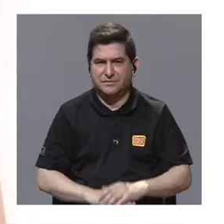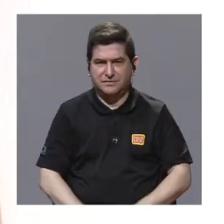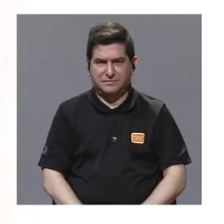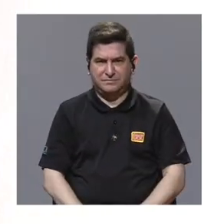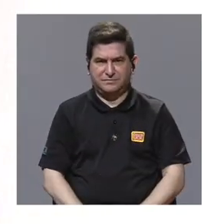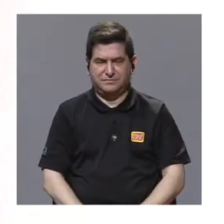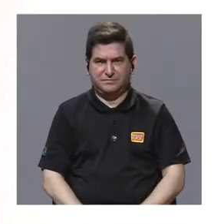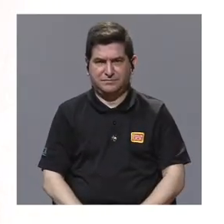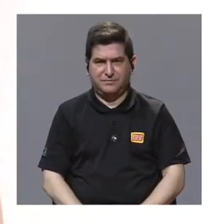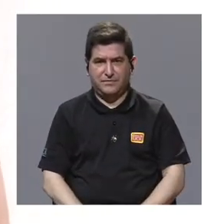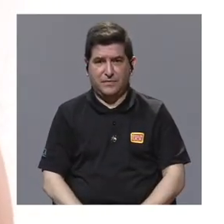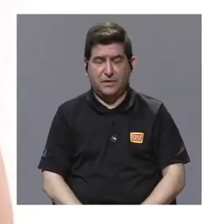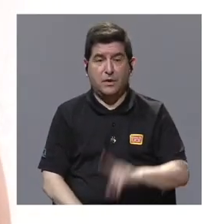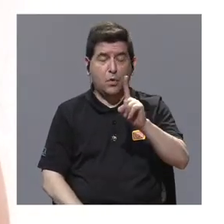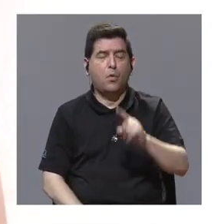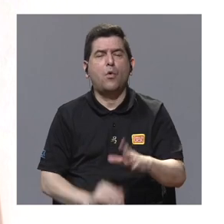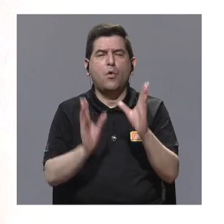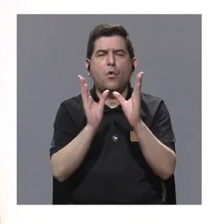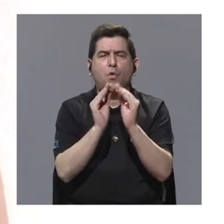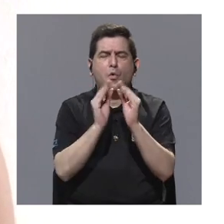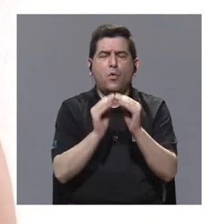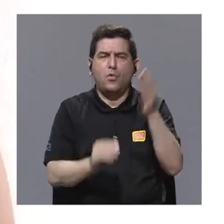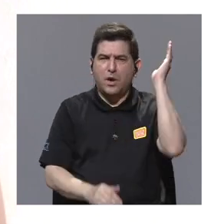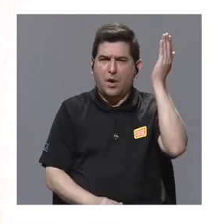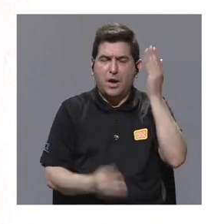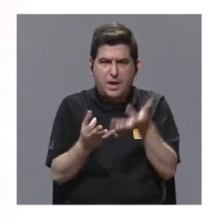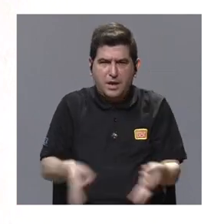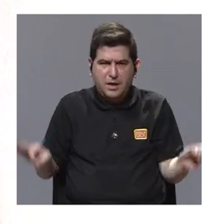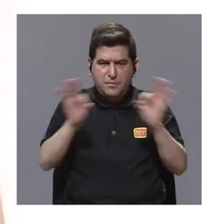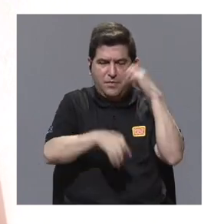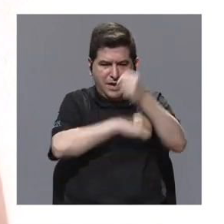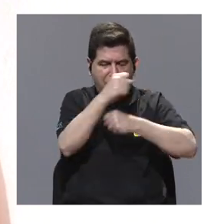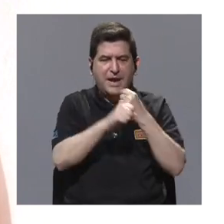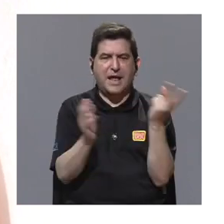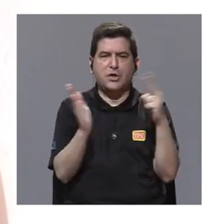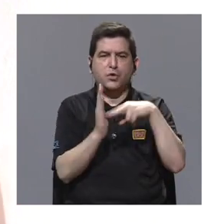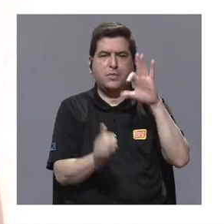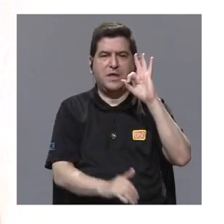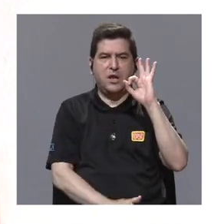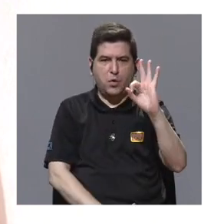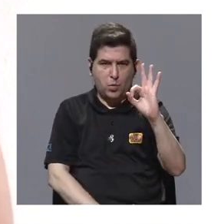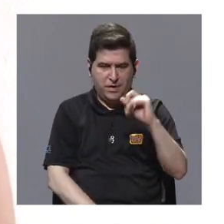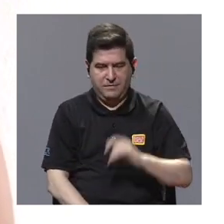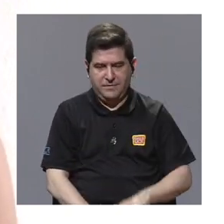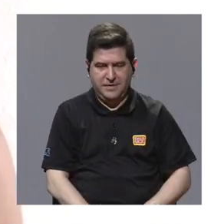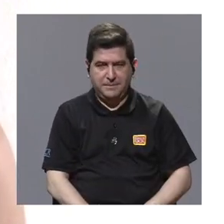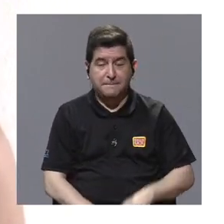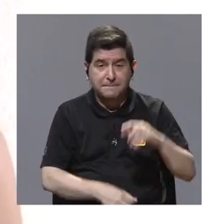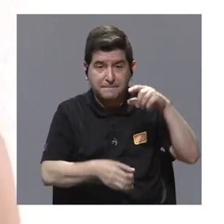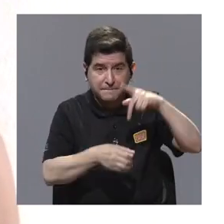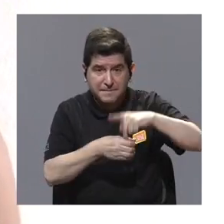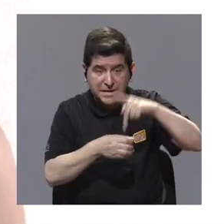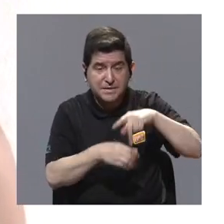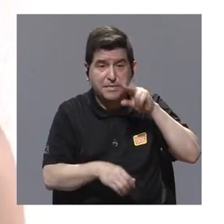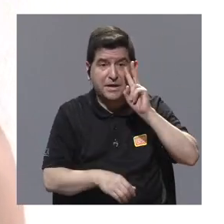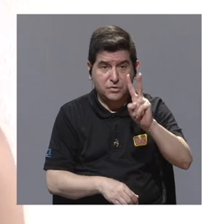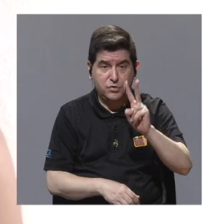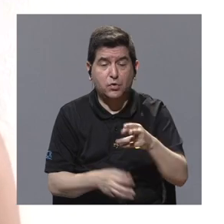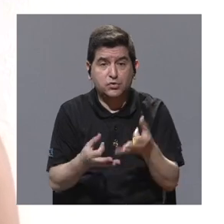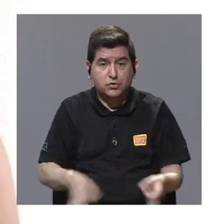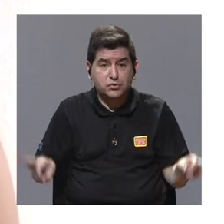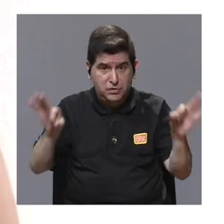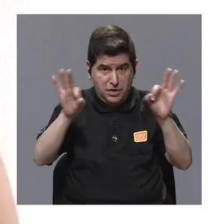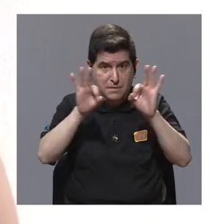Bueno, hubo una conferencia muy importante que sucede en el año 2009 en la que participan dos actores muy